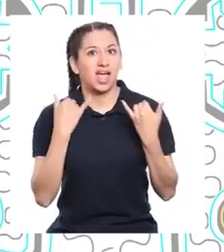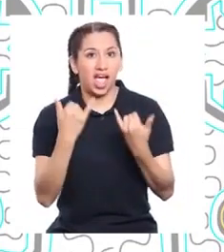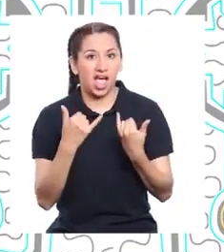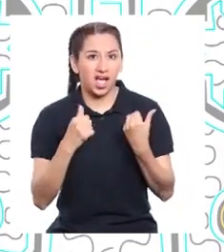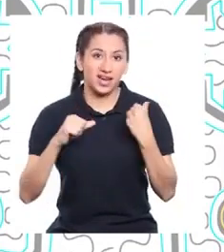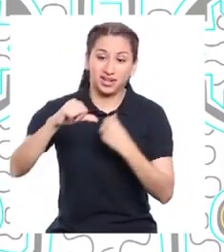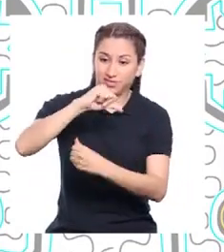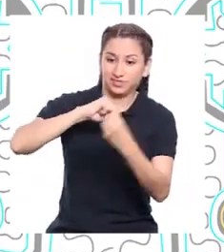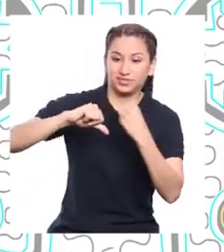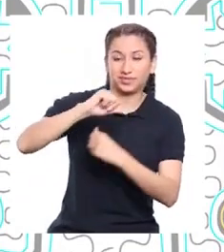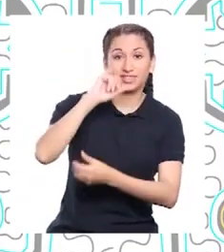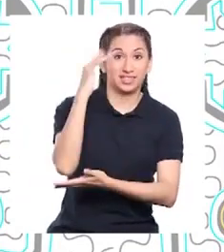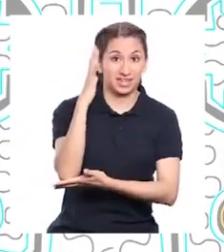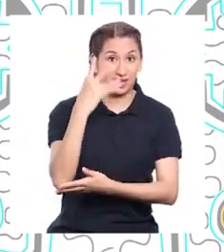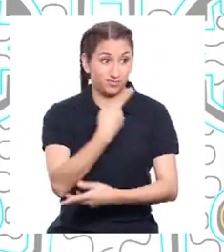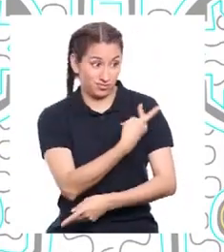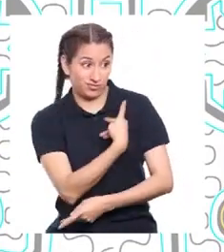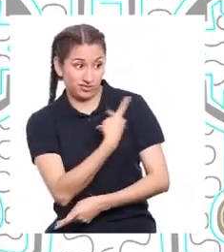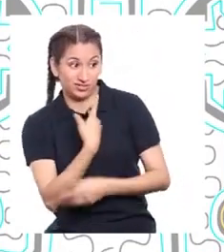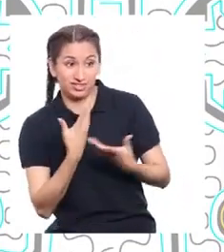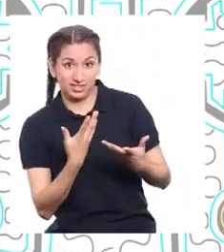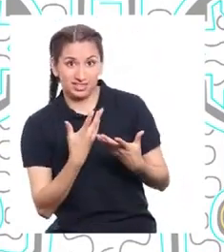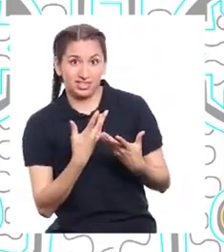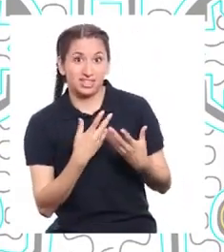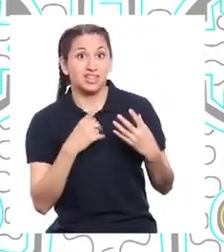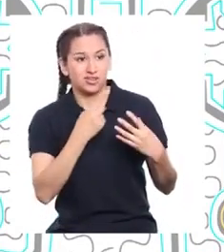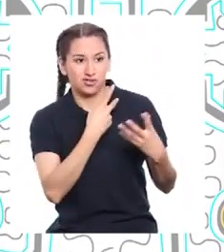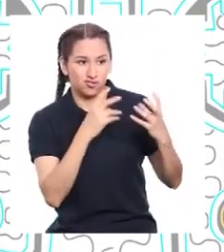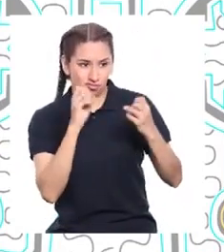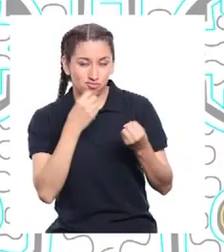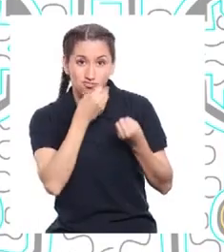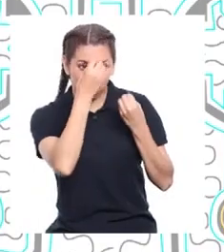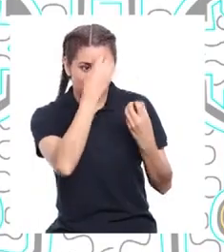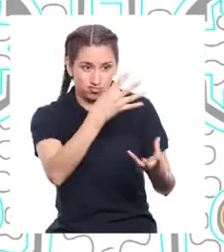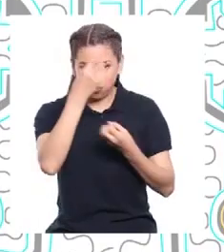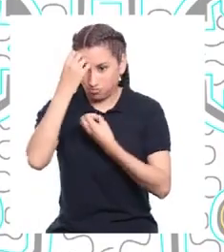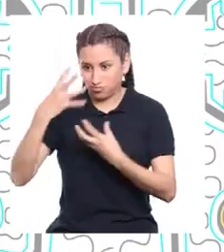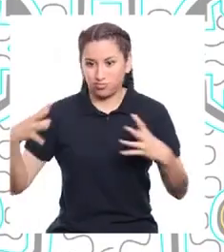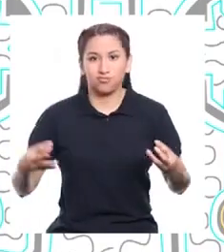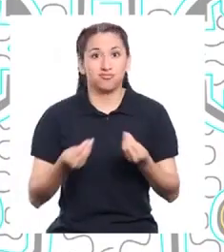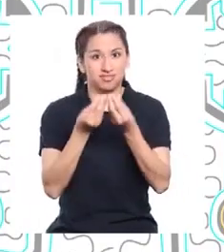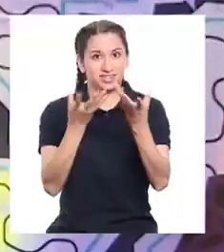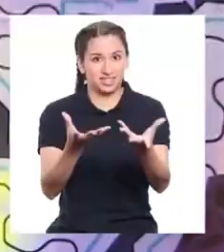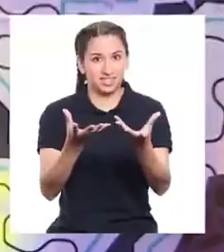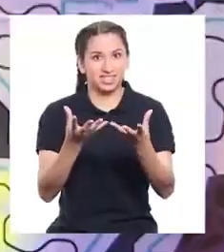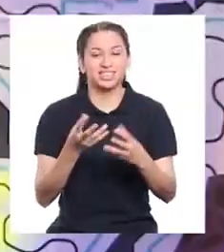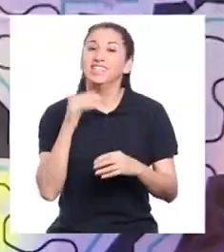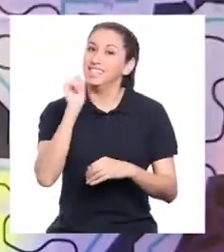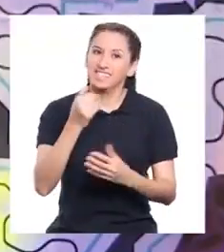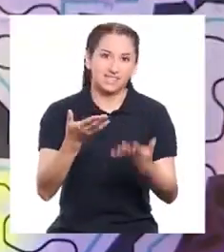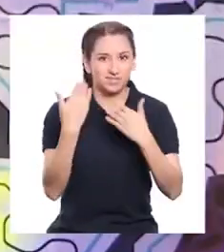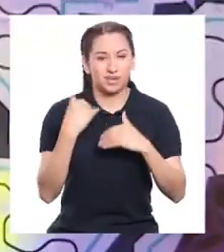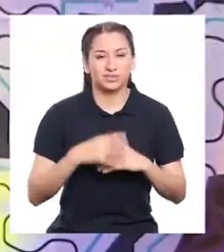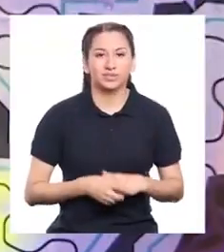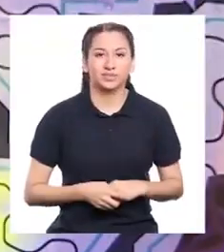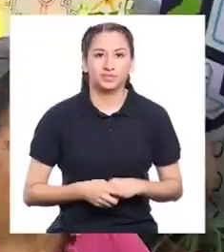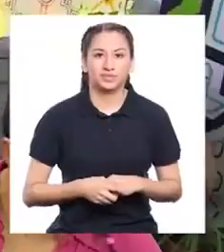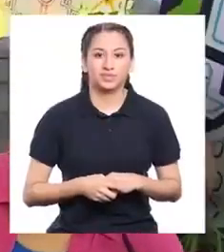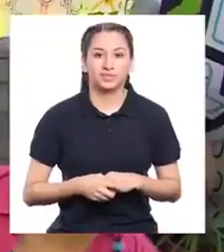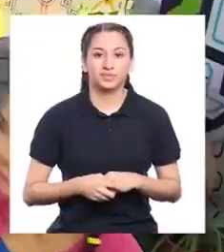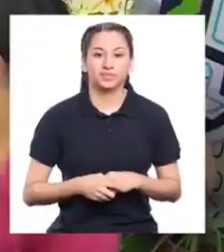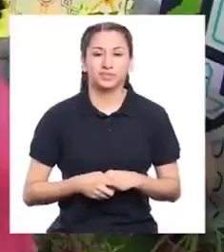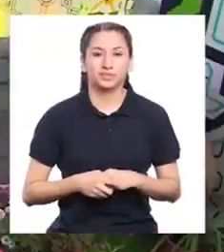si ahora interactuamos con el árbol los dos? Así complementamos nuestra información. ¡Muy bien! ¡Vamos!